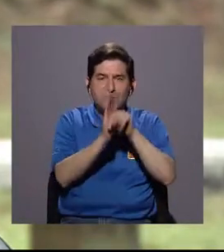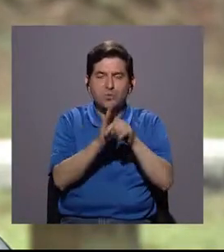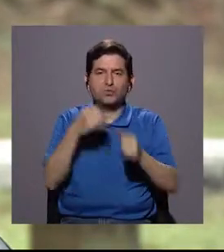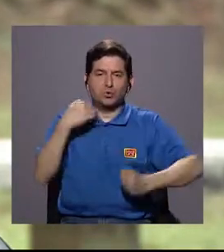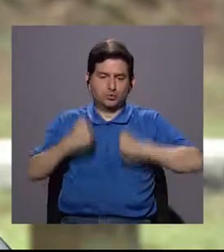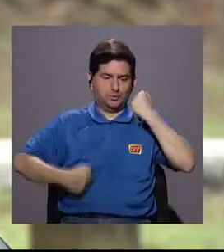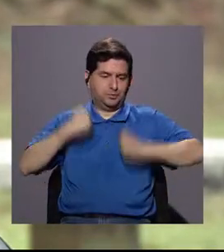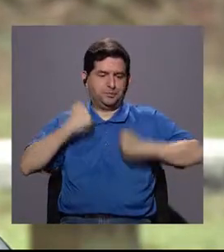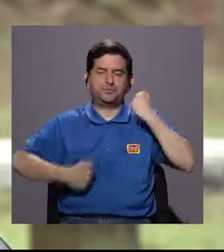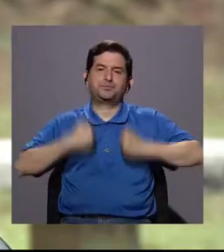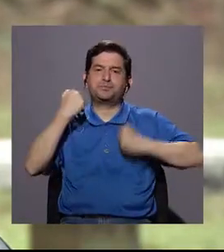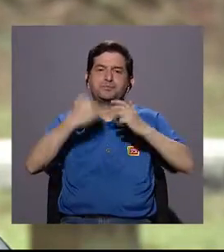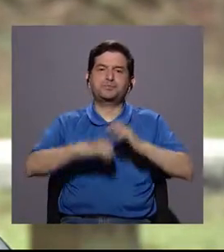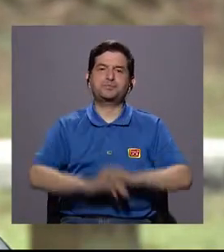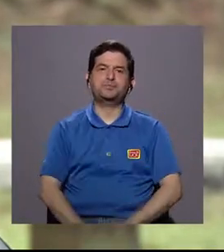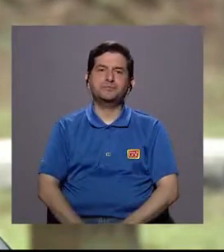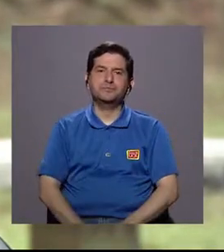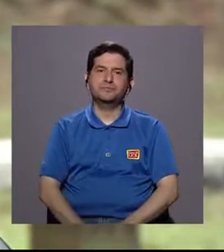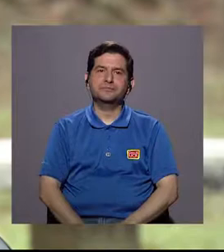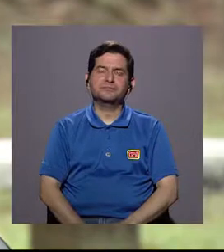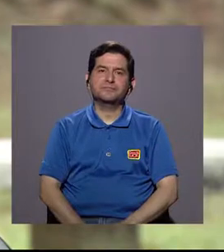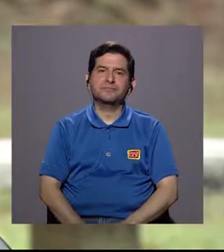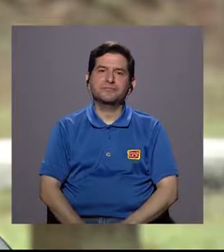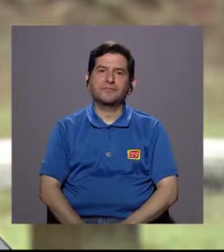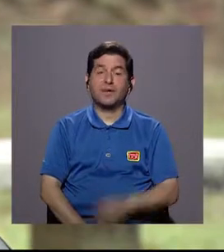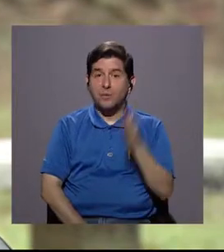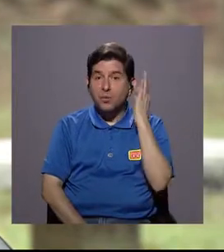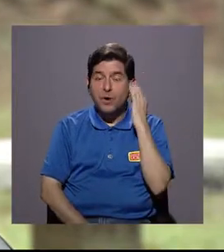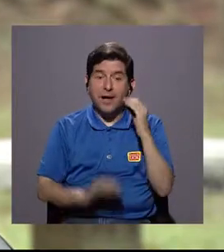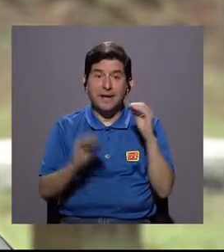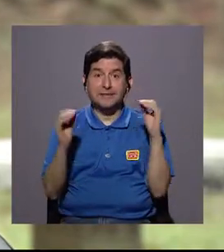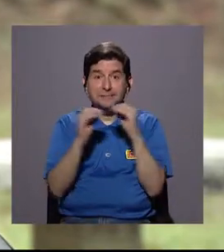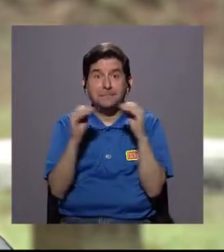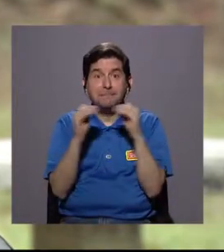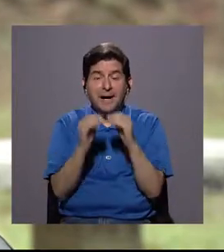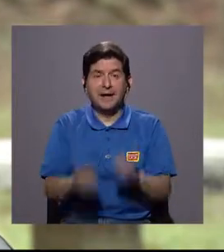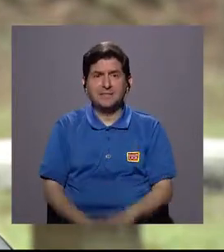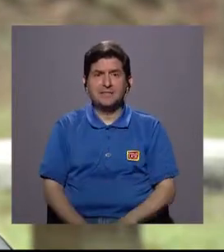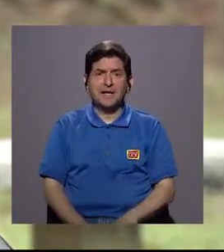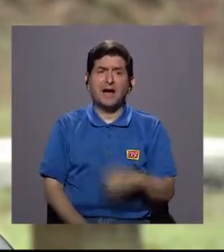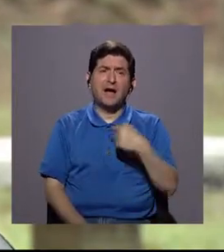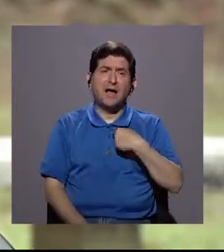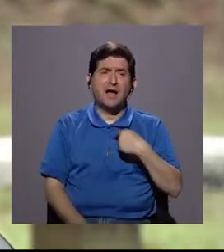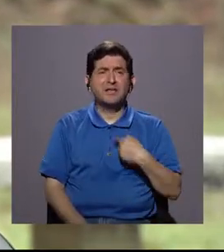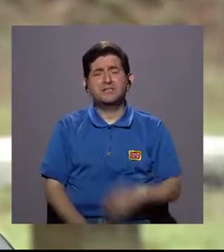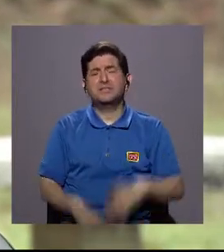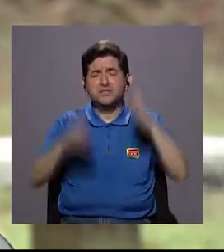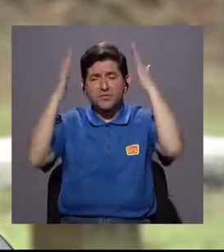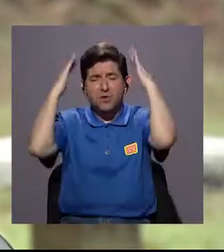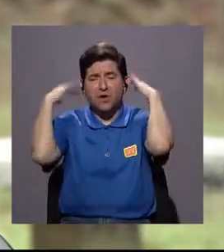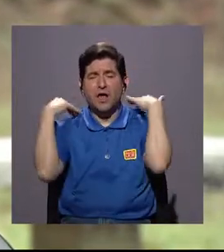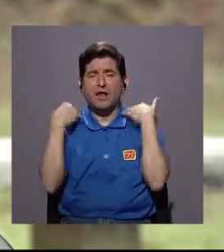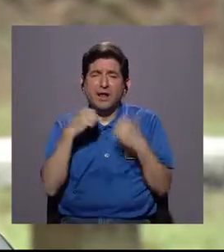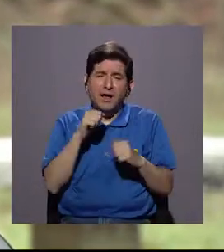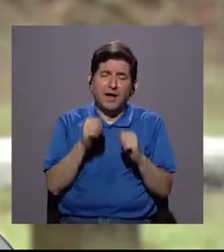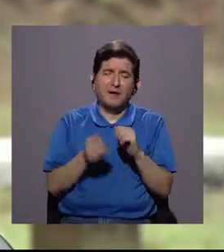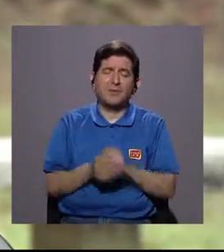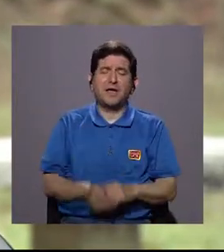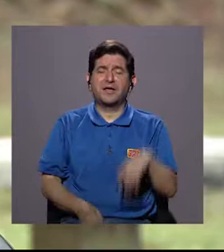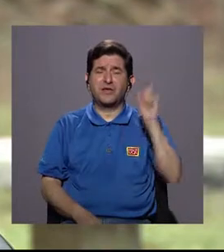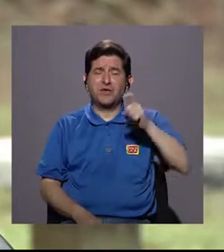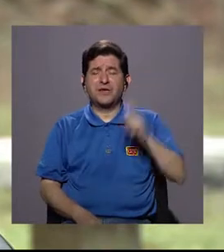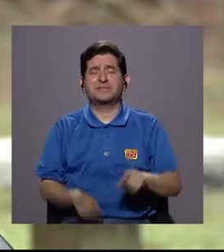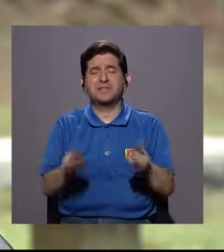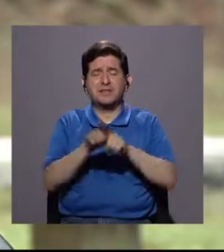bañándose. Y pues las chicas duraban un poco más porque me decían que cuando me tengo que lavar el cabello y entonces tengo que